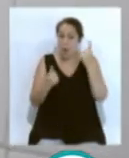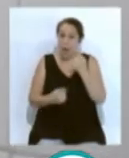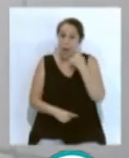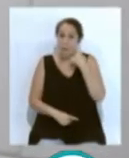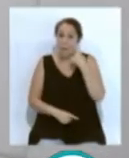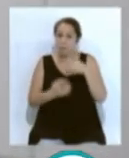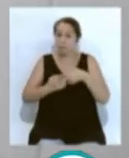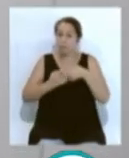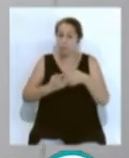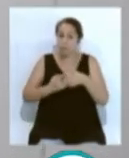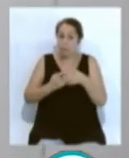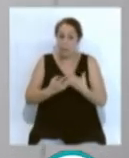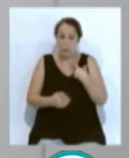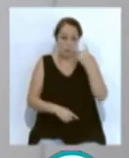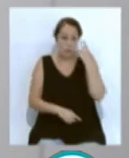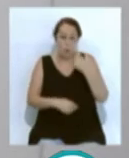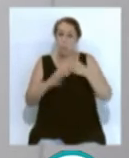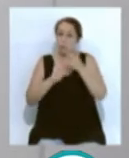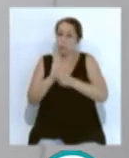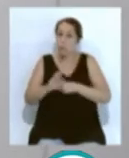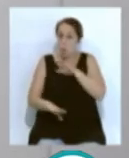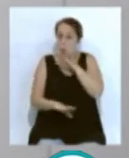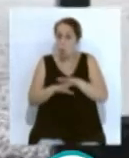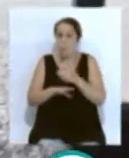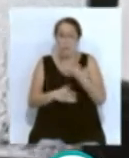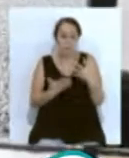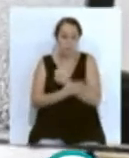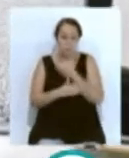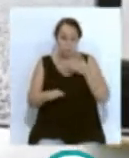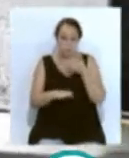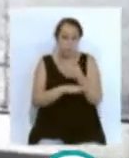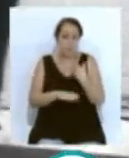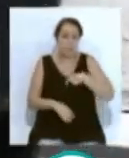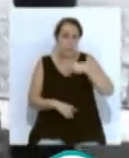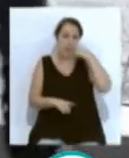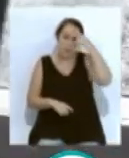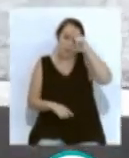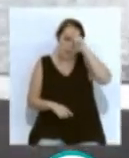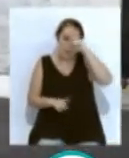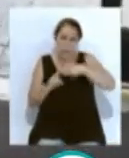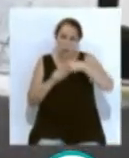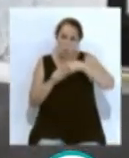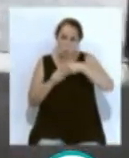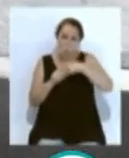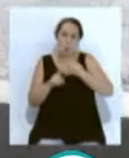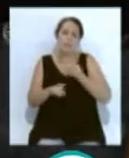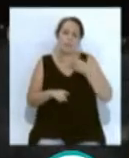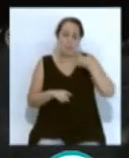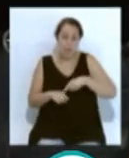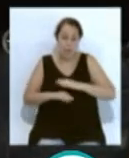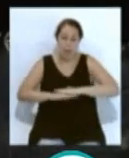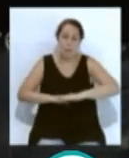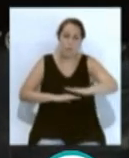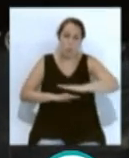el alumnado sigue el protocolo, todos están entrando, se les está tomando la temperatura, están limpiándose las alfombras